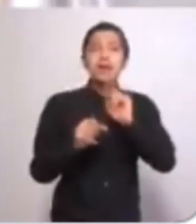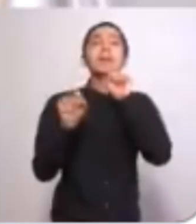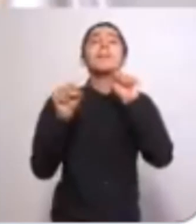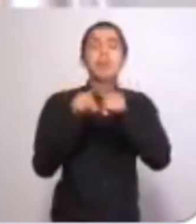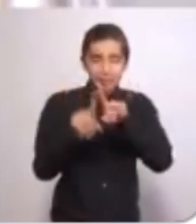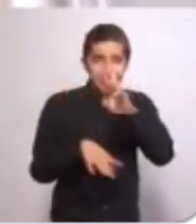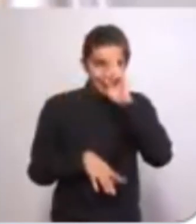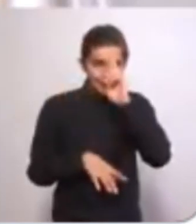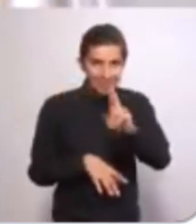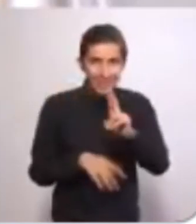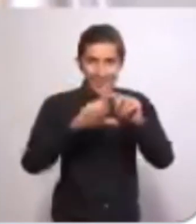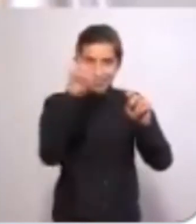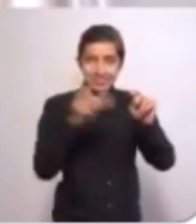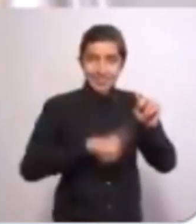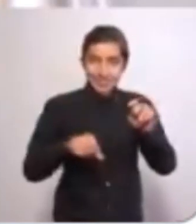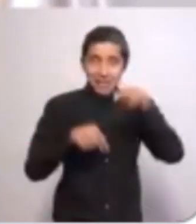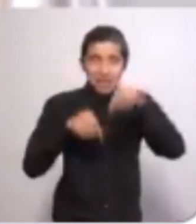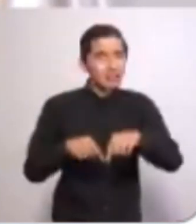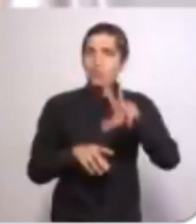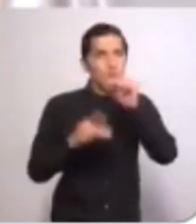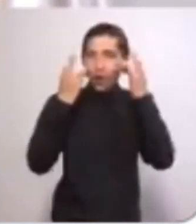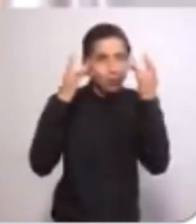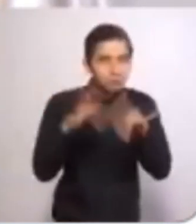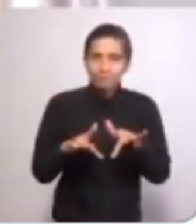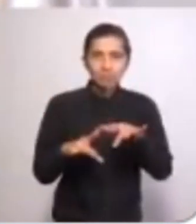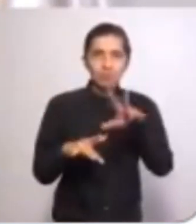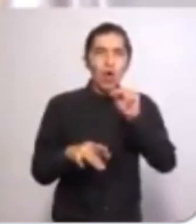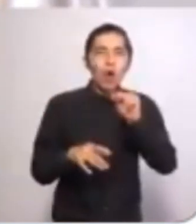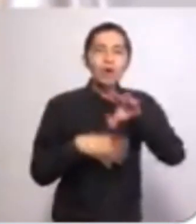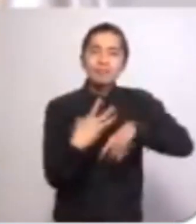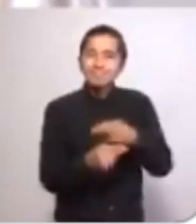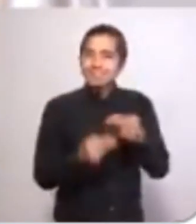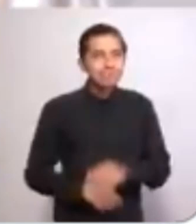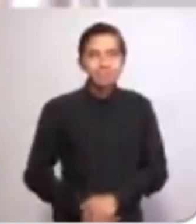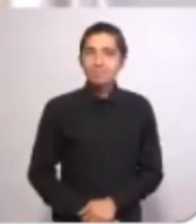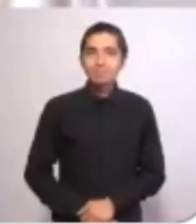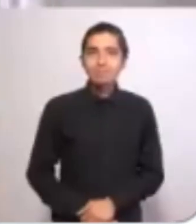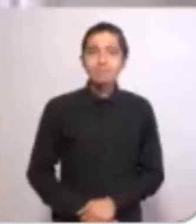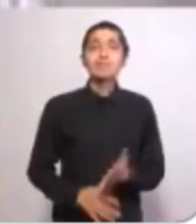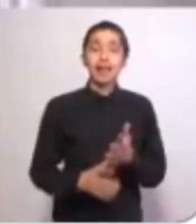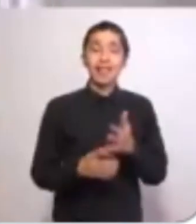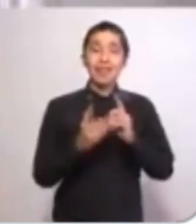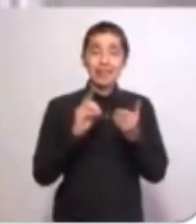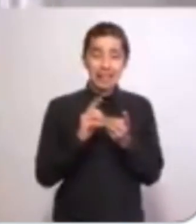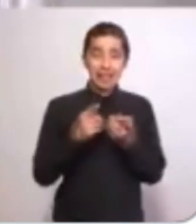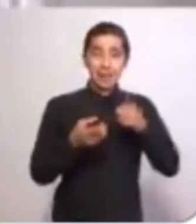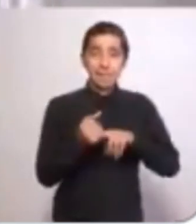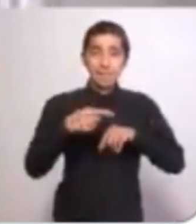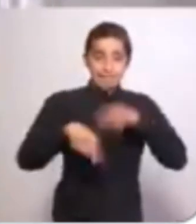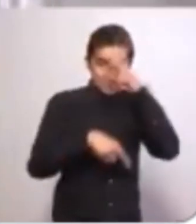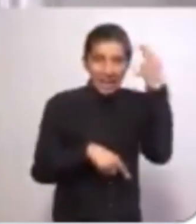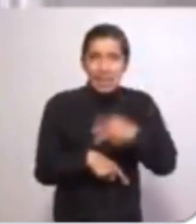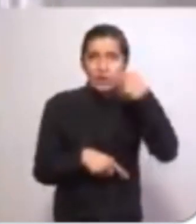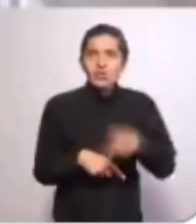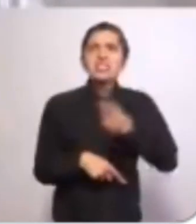y al respeto que merece la nación ni se renuncia ni se negocia. La dignidad de México y de